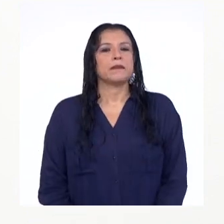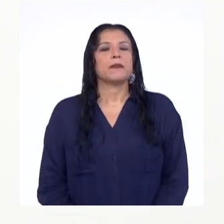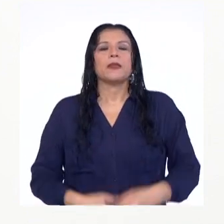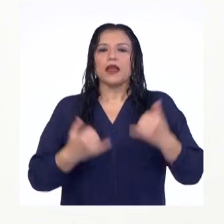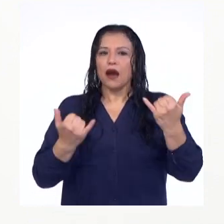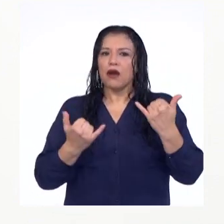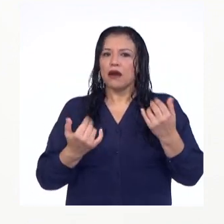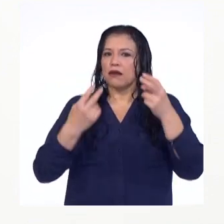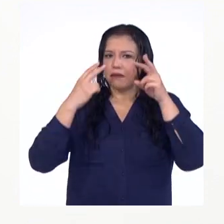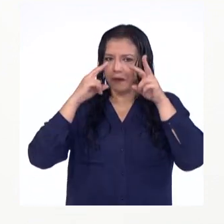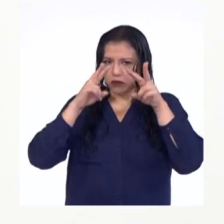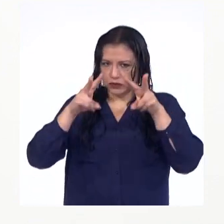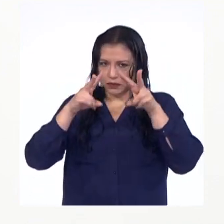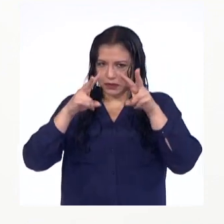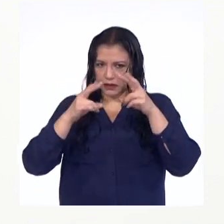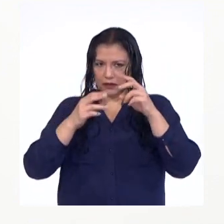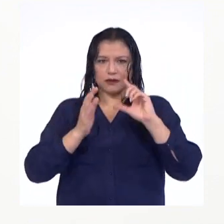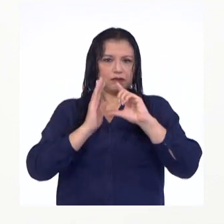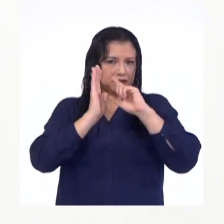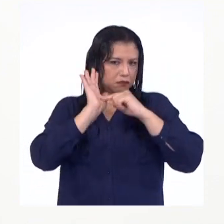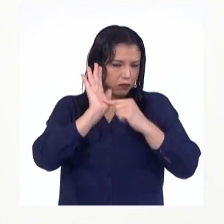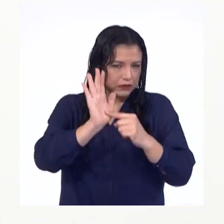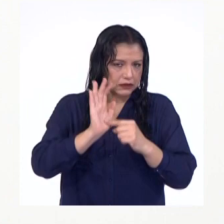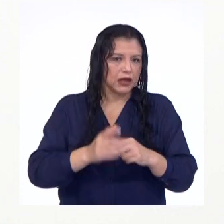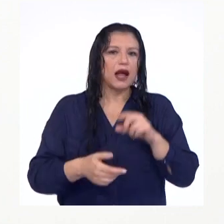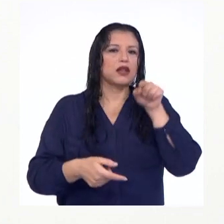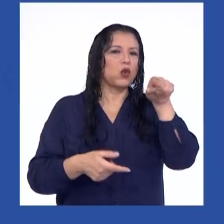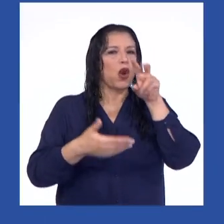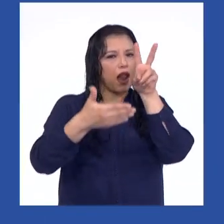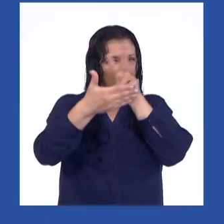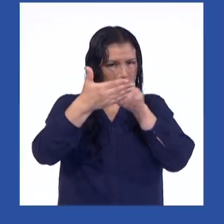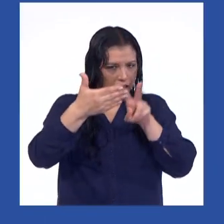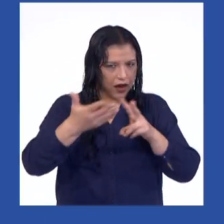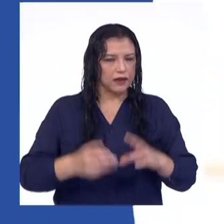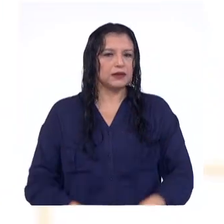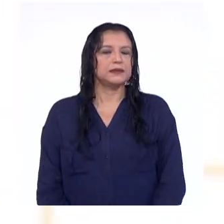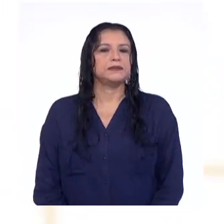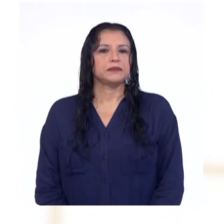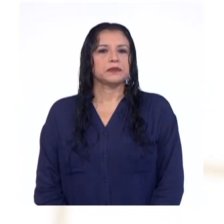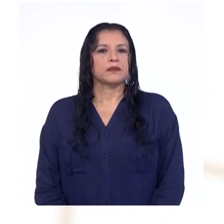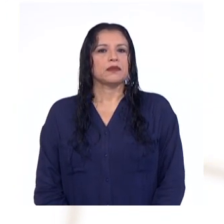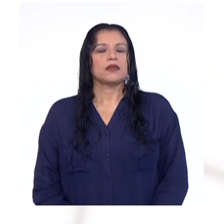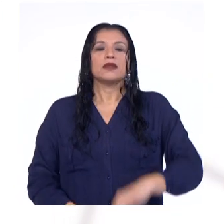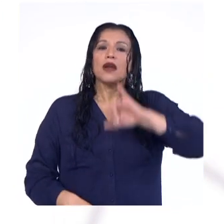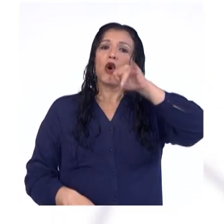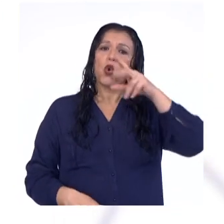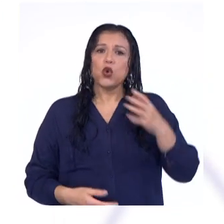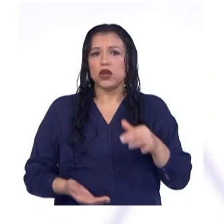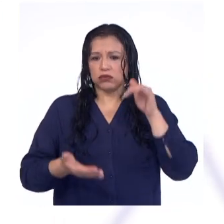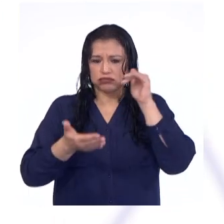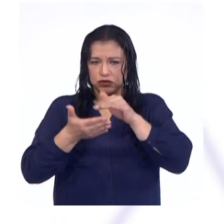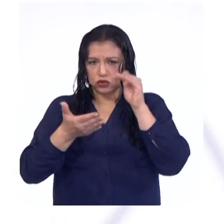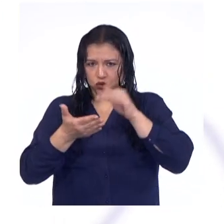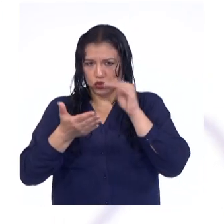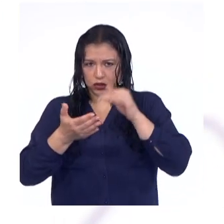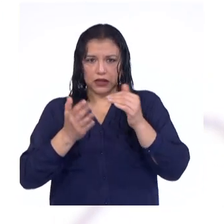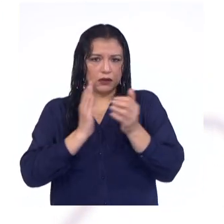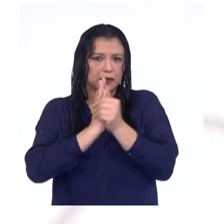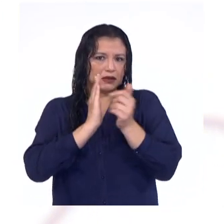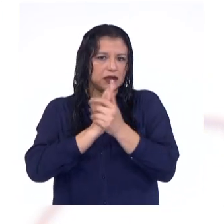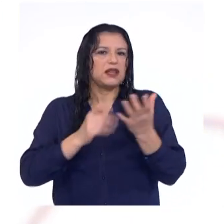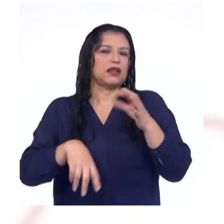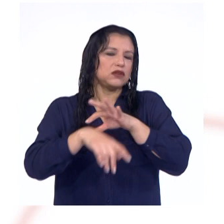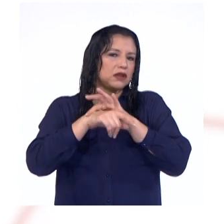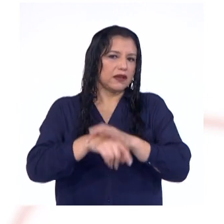vamos a ver la siguiente situación. Lee tú, por favor, Junior. Julio está estudiando su especialización en cardiología